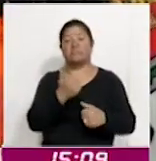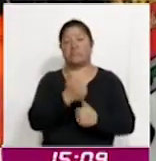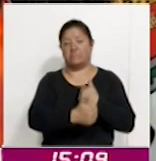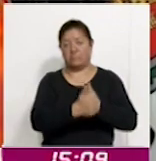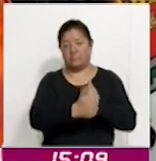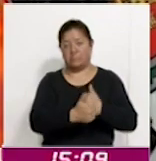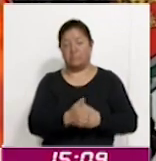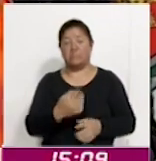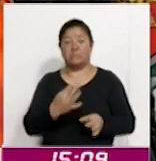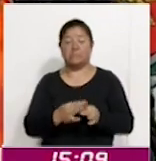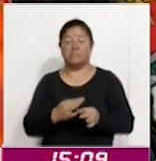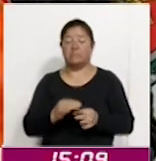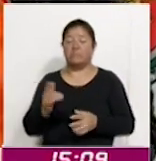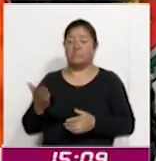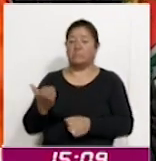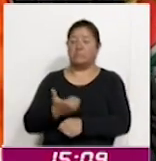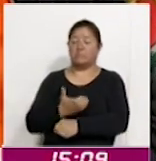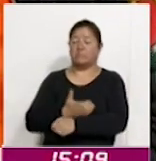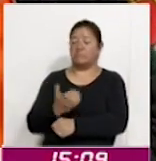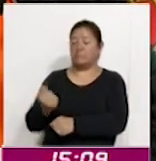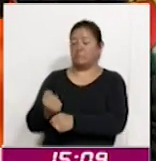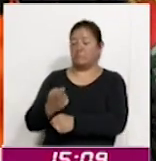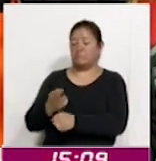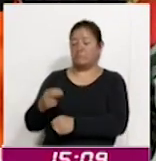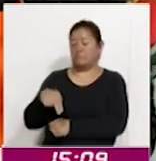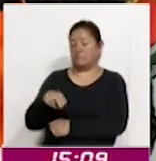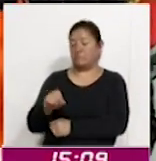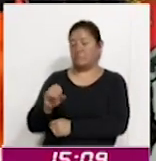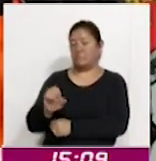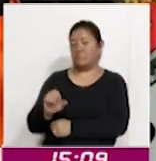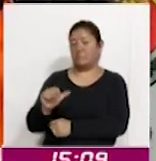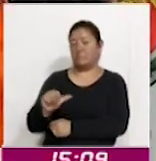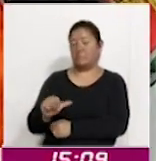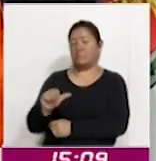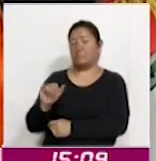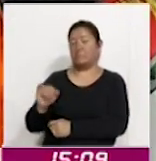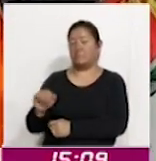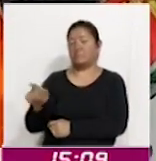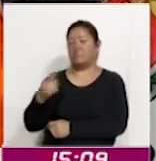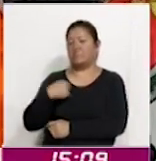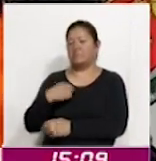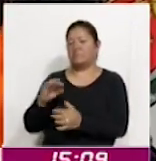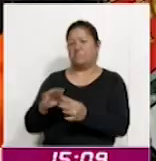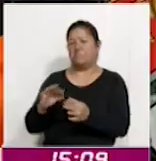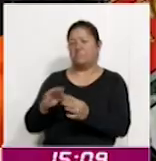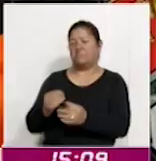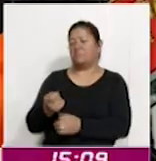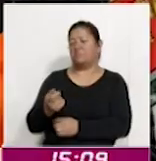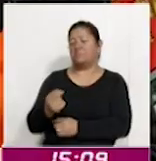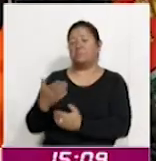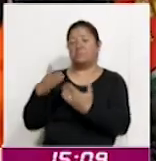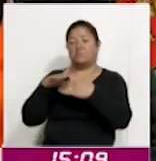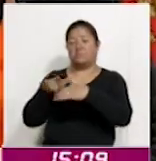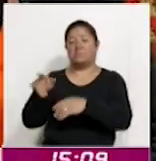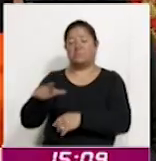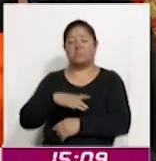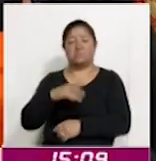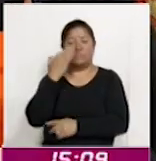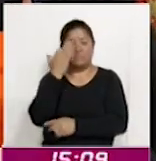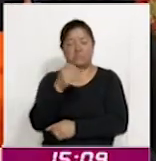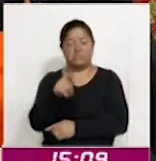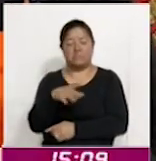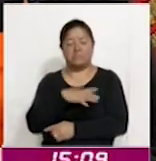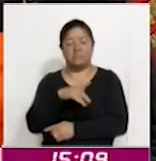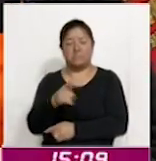Justamente nos acompaña el secretario Noé Altamirano Islas, quien nos va a platicar un poco sobre la jornada que tienen de